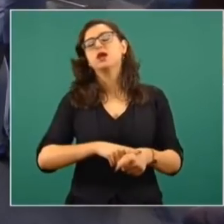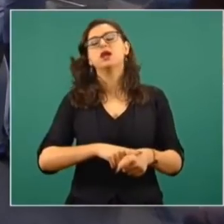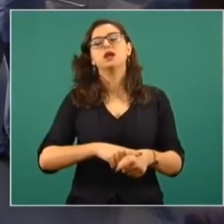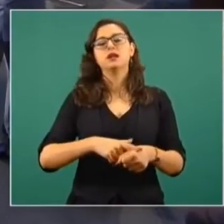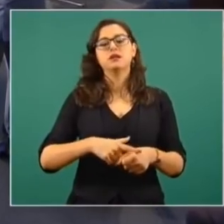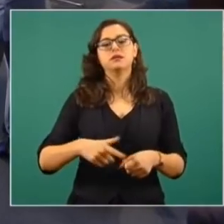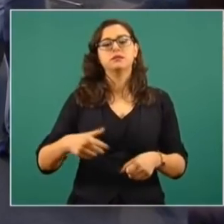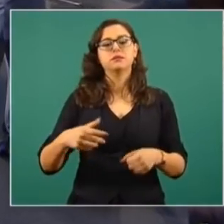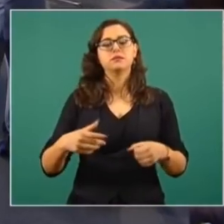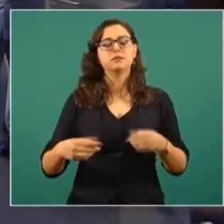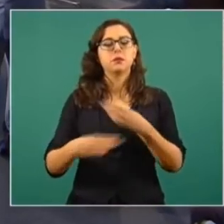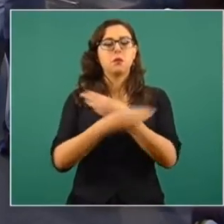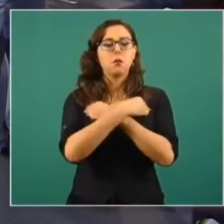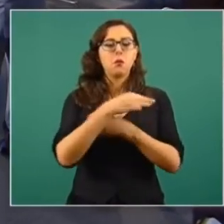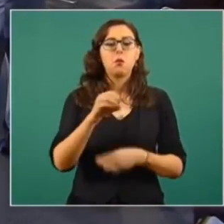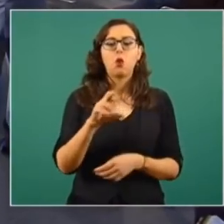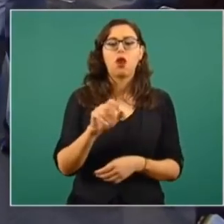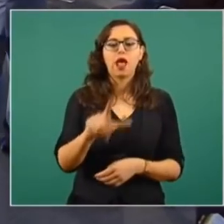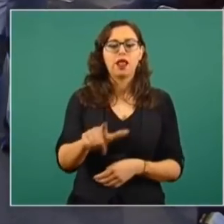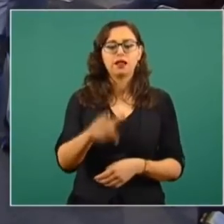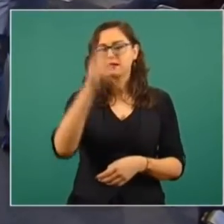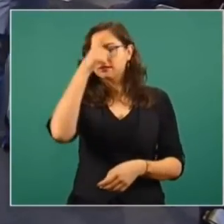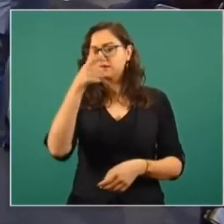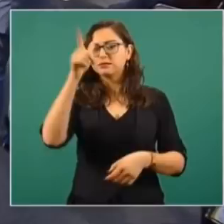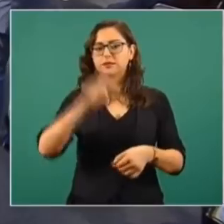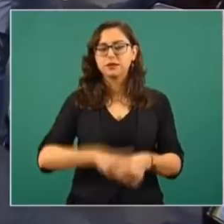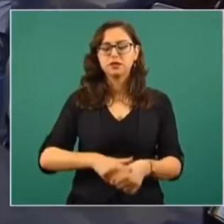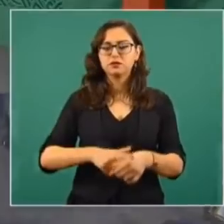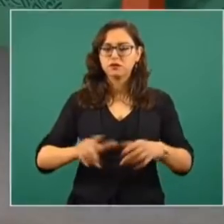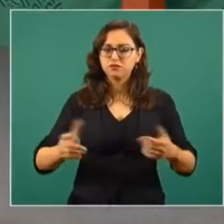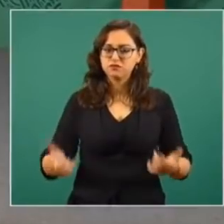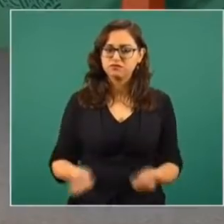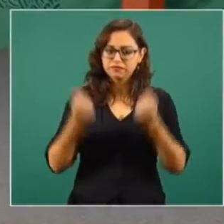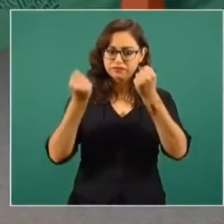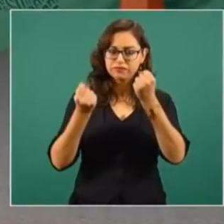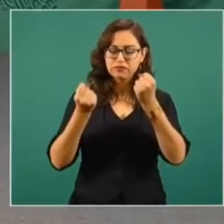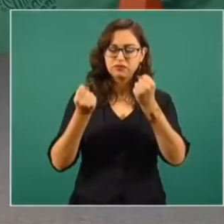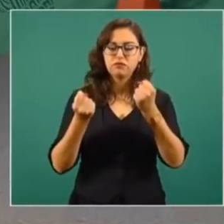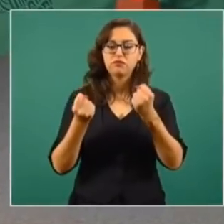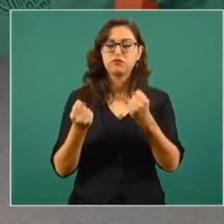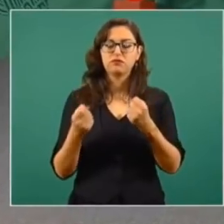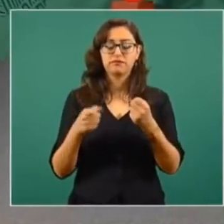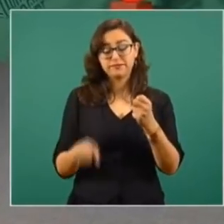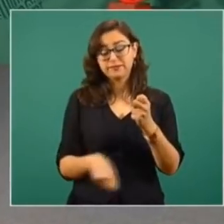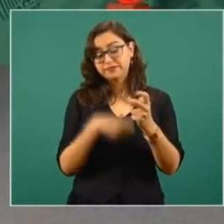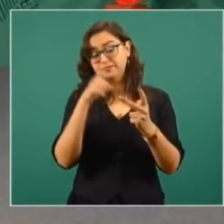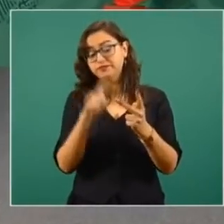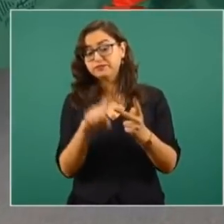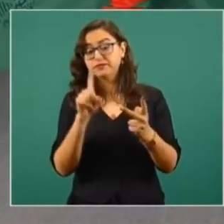espirituales. La segunda tiene que ver con la justicia, que no haya